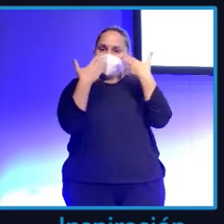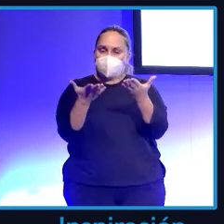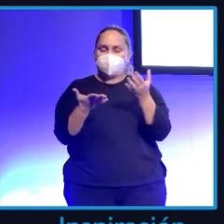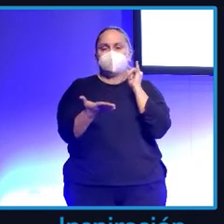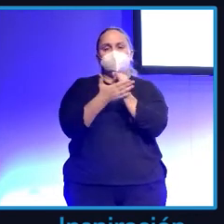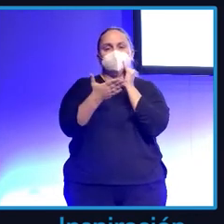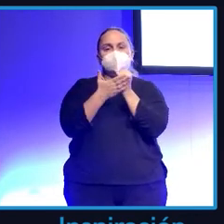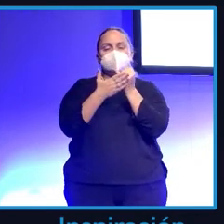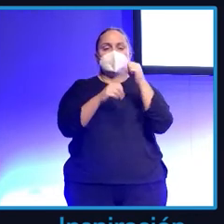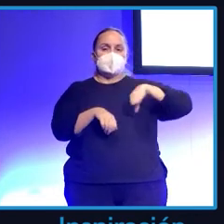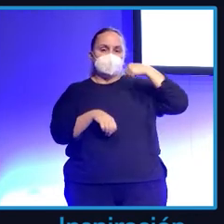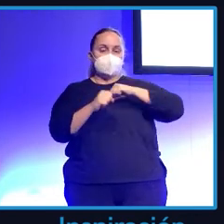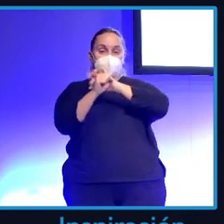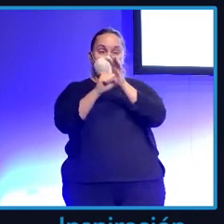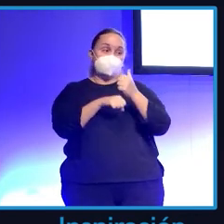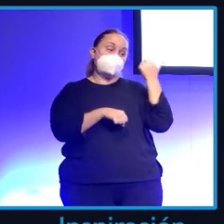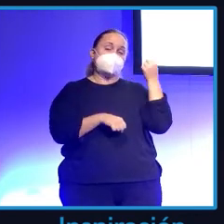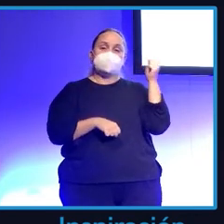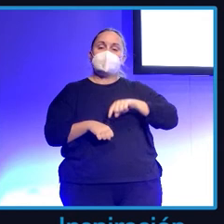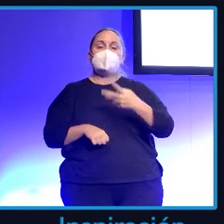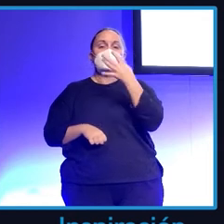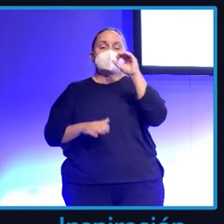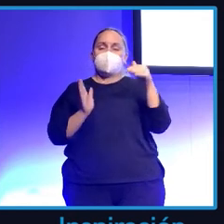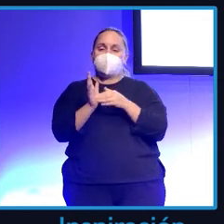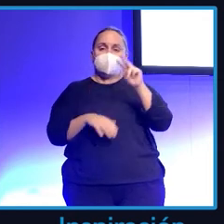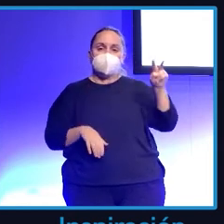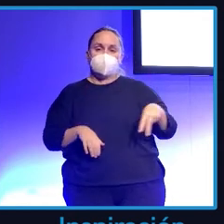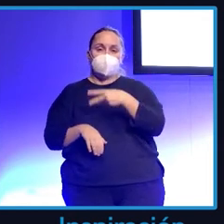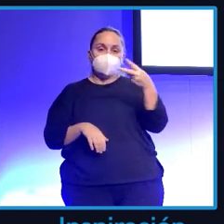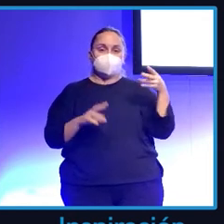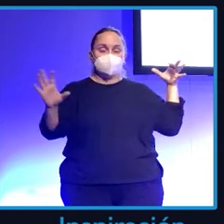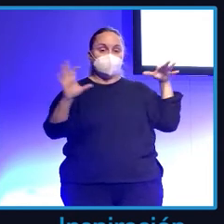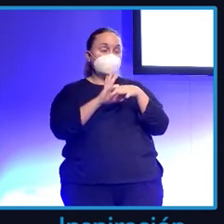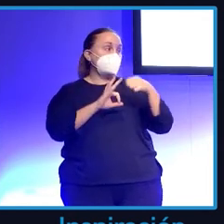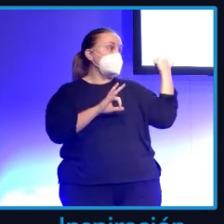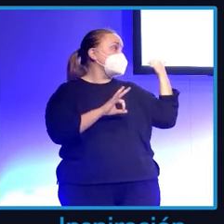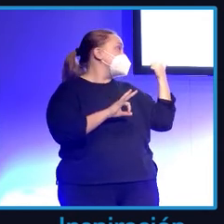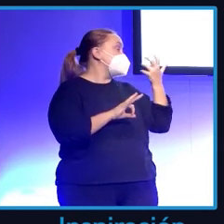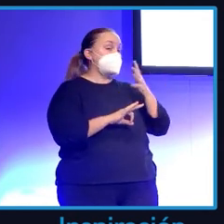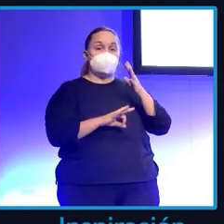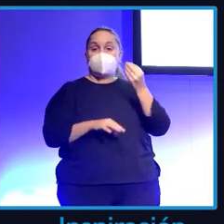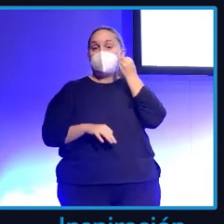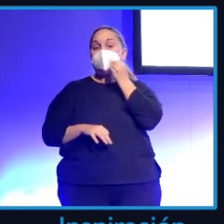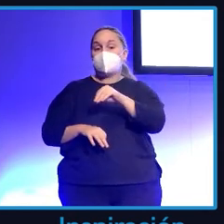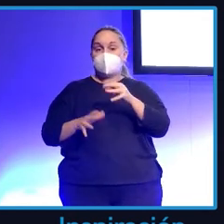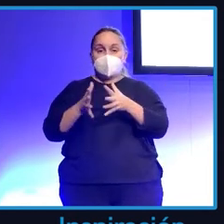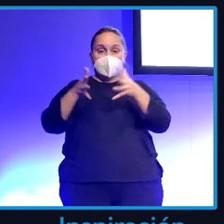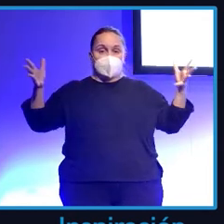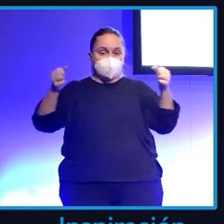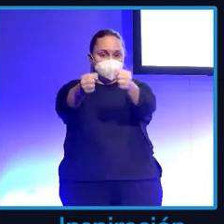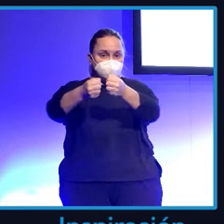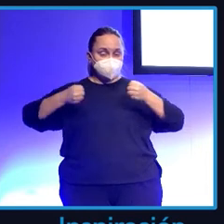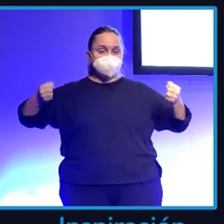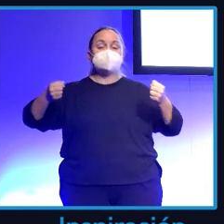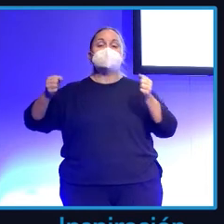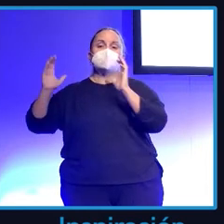40.000 euros para bancos. Eso que veis ahí son recintos... Es como esto, es una cosa grande de neveras frigoríficas. Pues